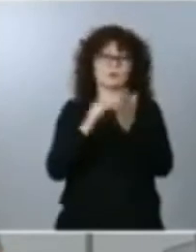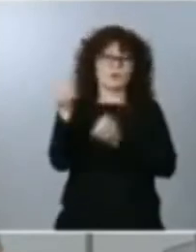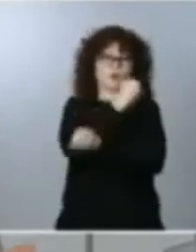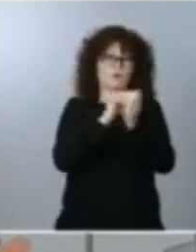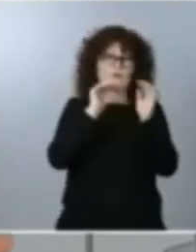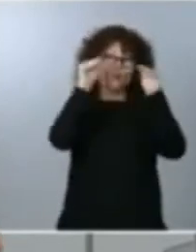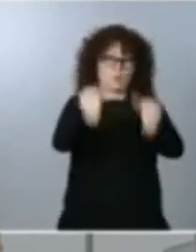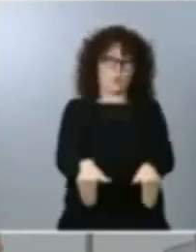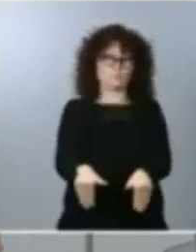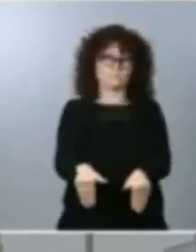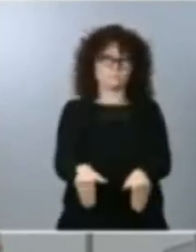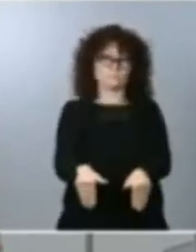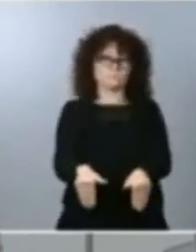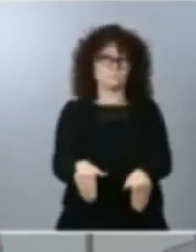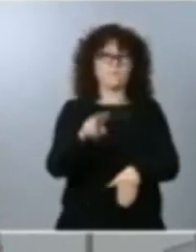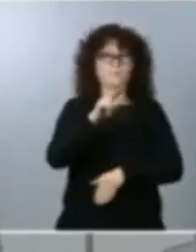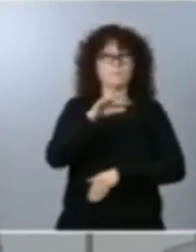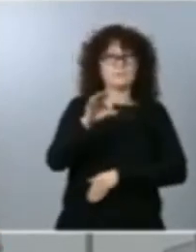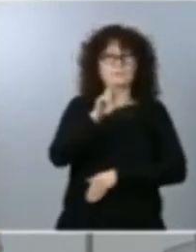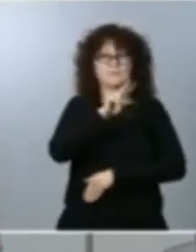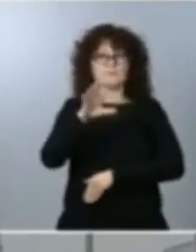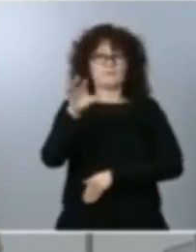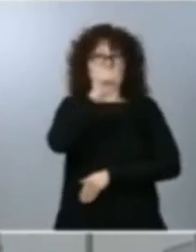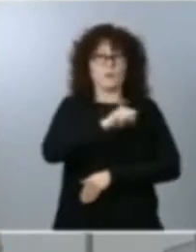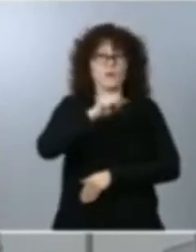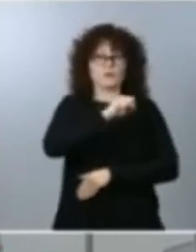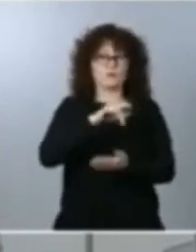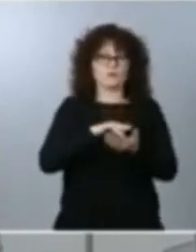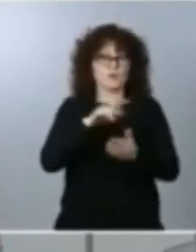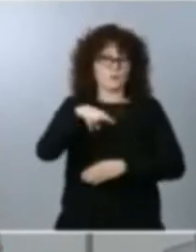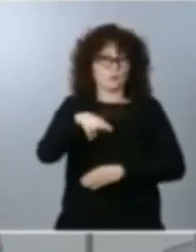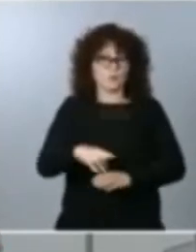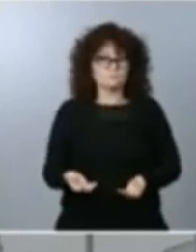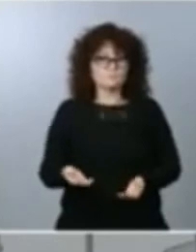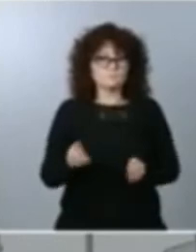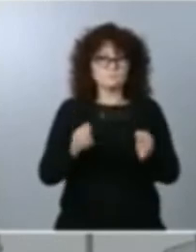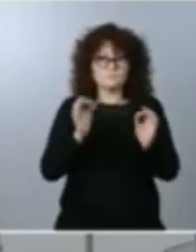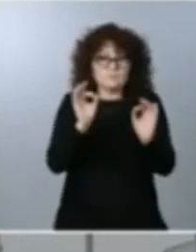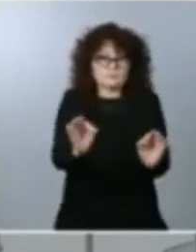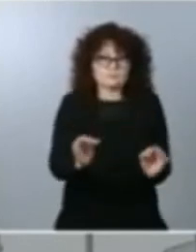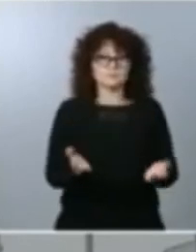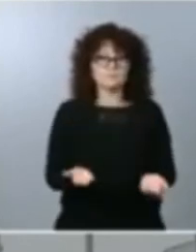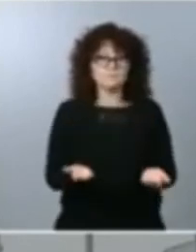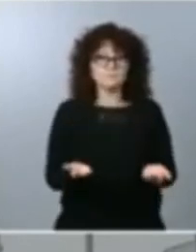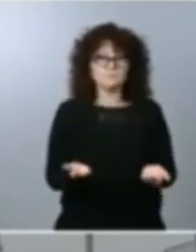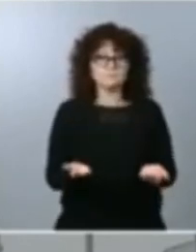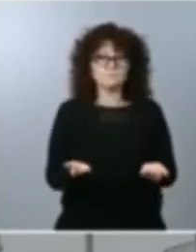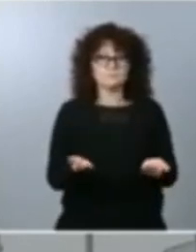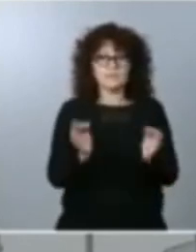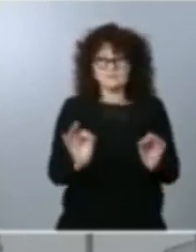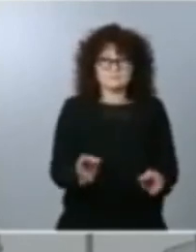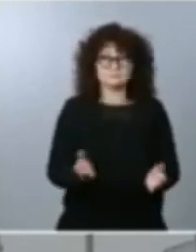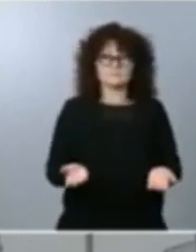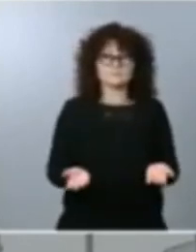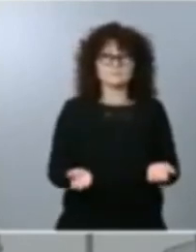20-25 años esto es así esto es así por tanto